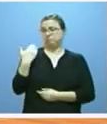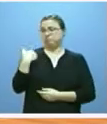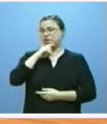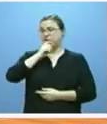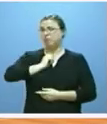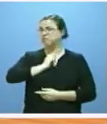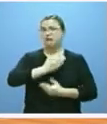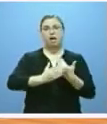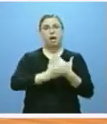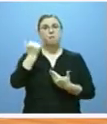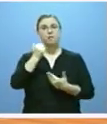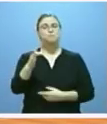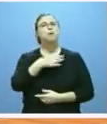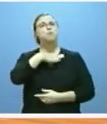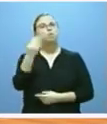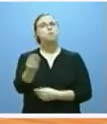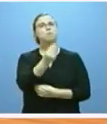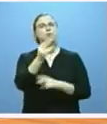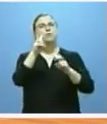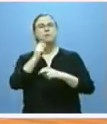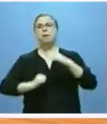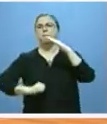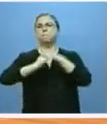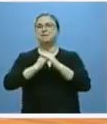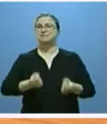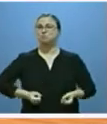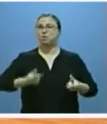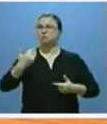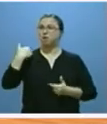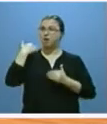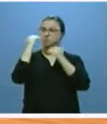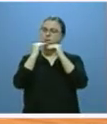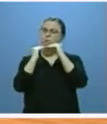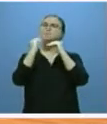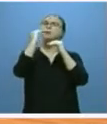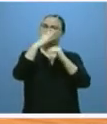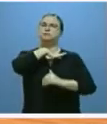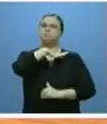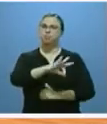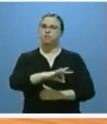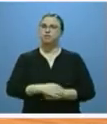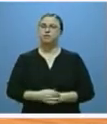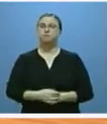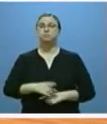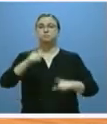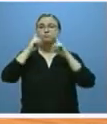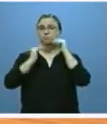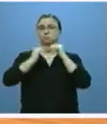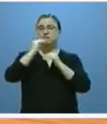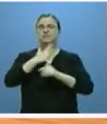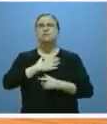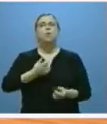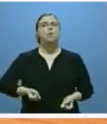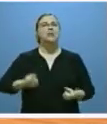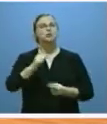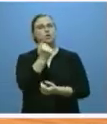abril y mejorar así el techo de gasto inicialmente previsto con una disponibilidad de gasto no financiero